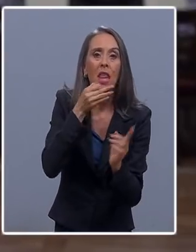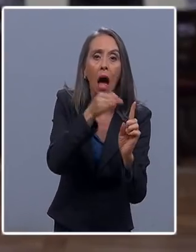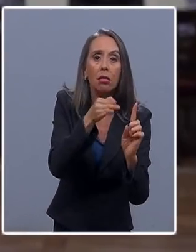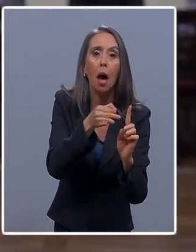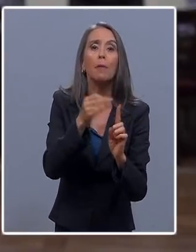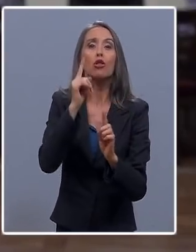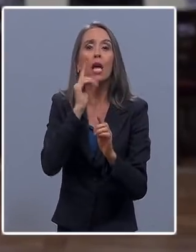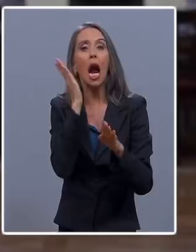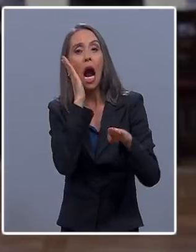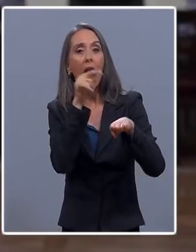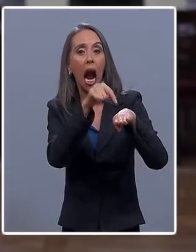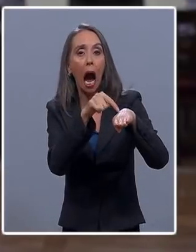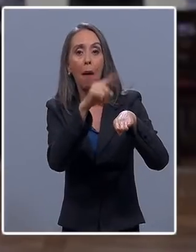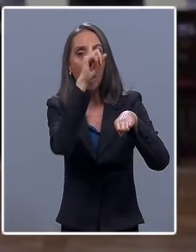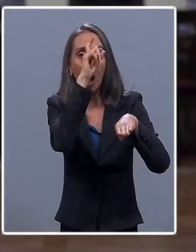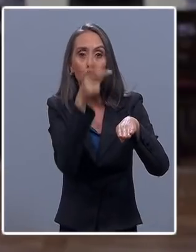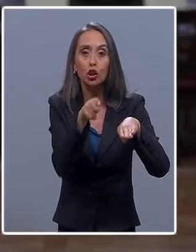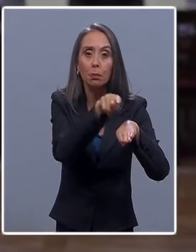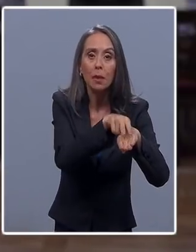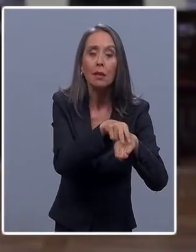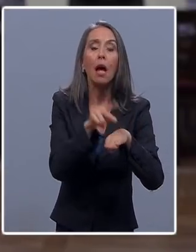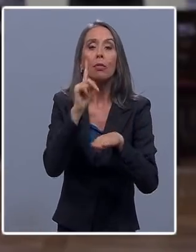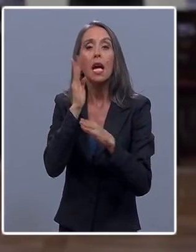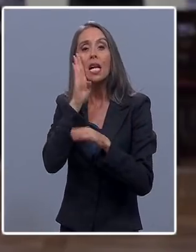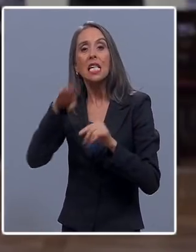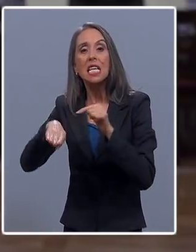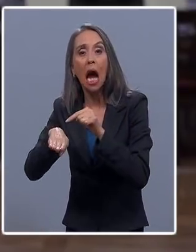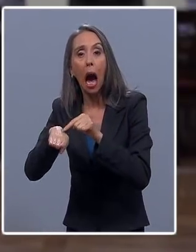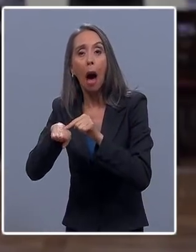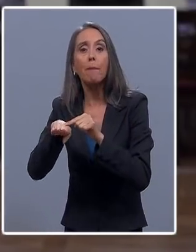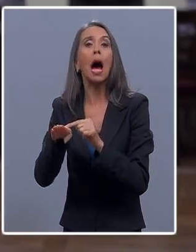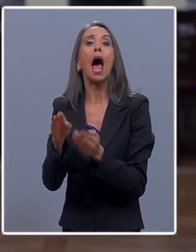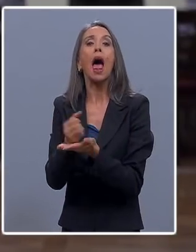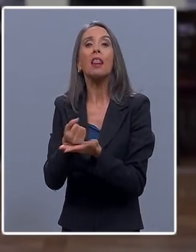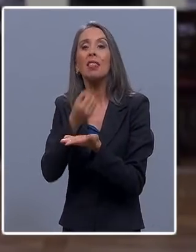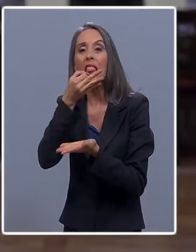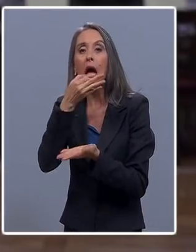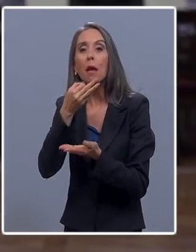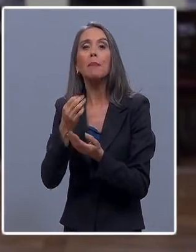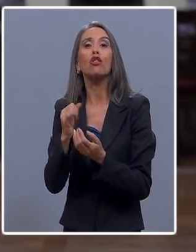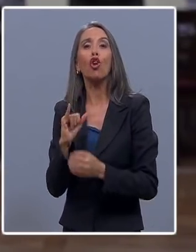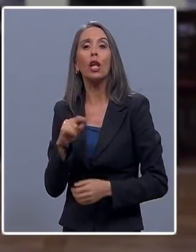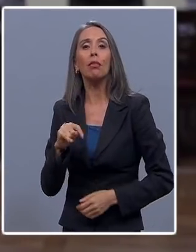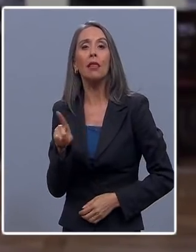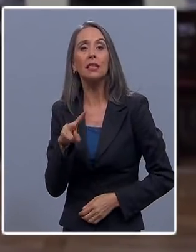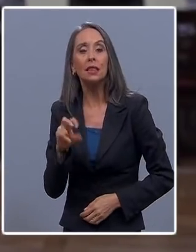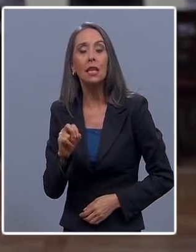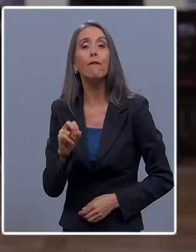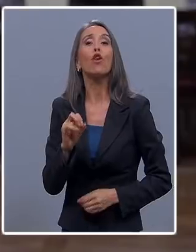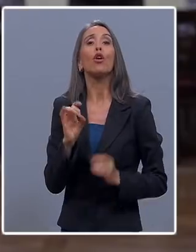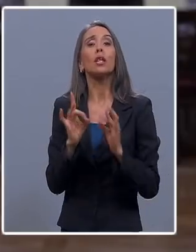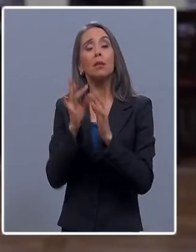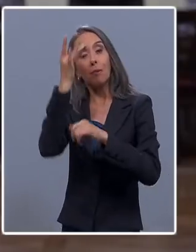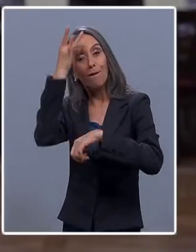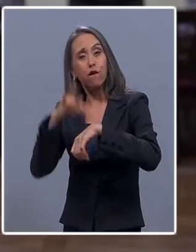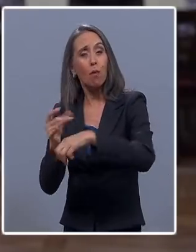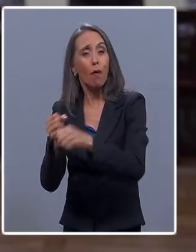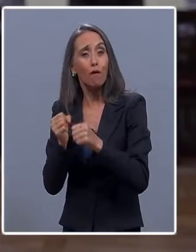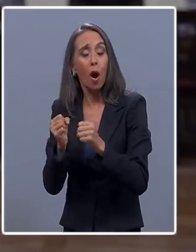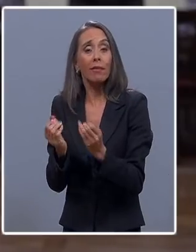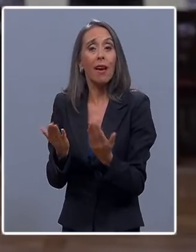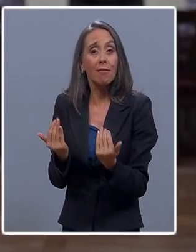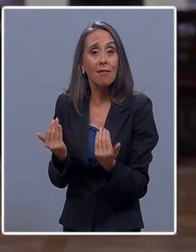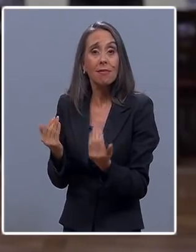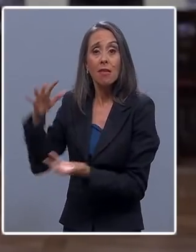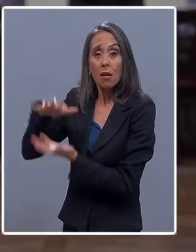hospital, tengan cama de tratamiento intensivo y tengan ventiladores mecánicos cuando su condición de salud así lo